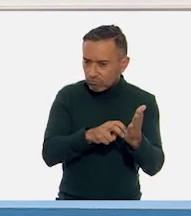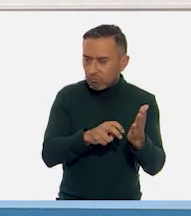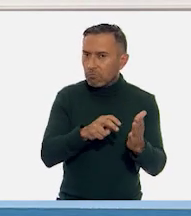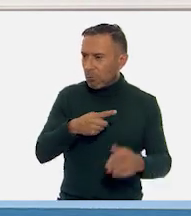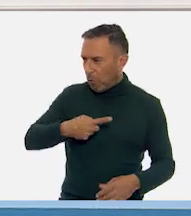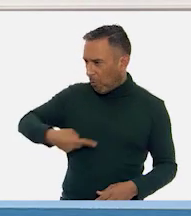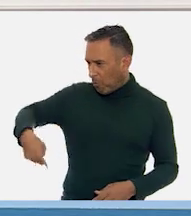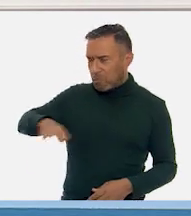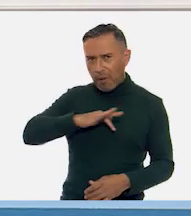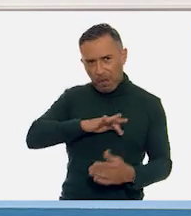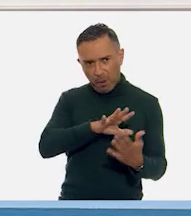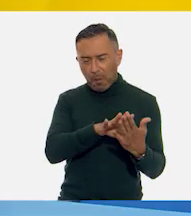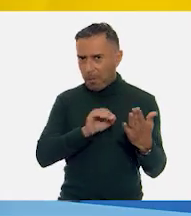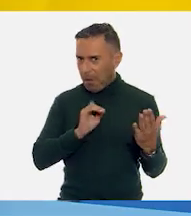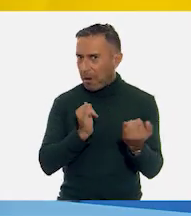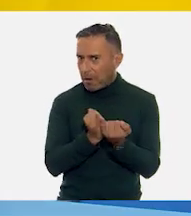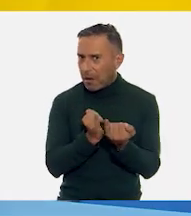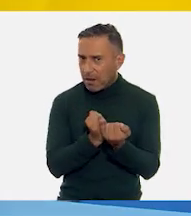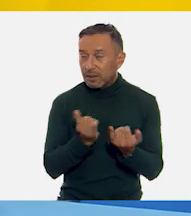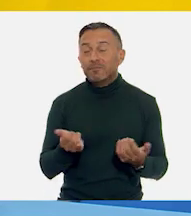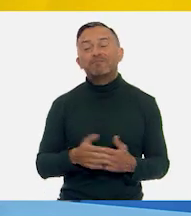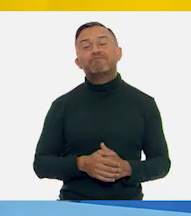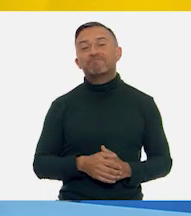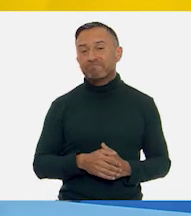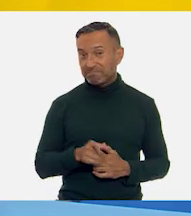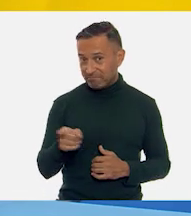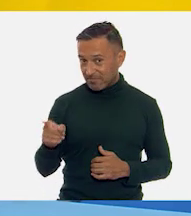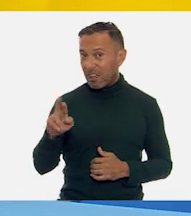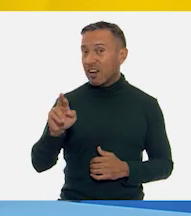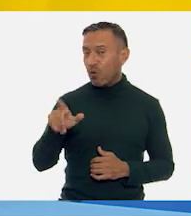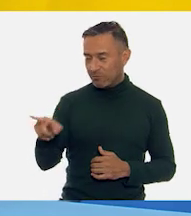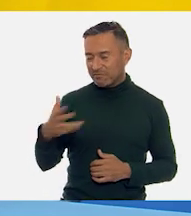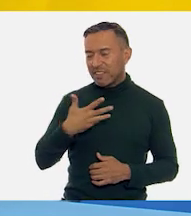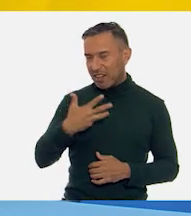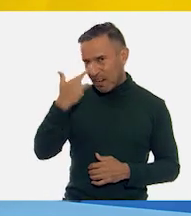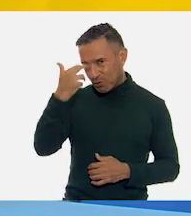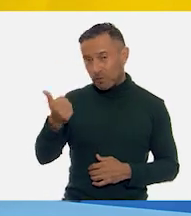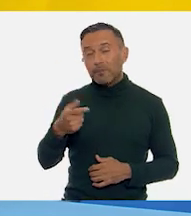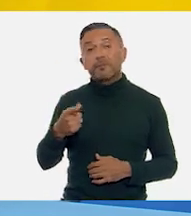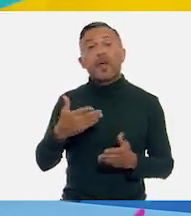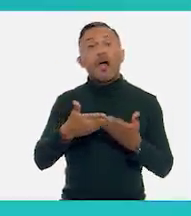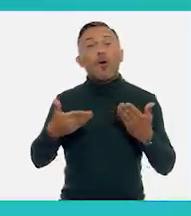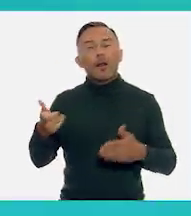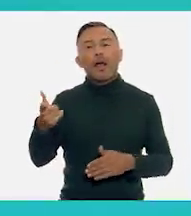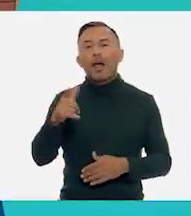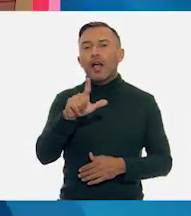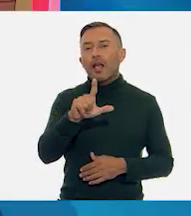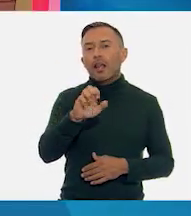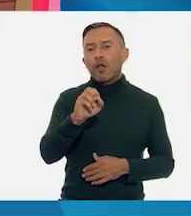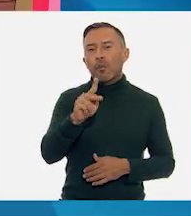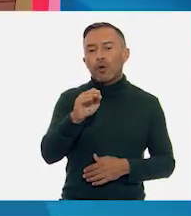seguir también. Sí. Tienes toda la razón, Raulito. Pues vamos con don Leopoldo y Cupertino.